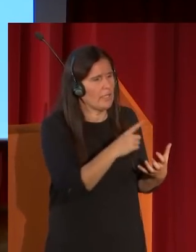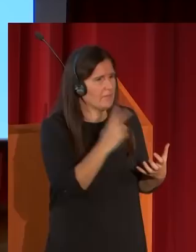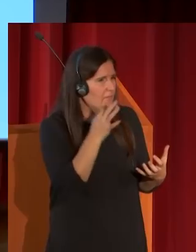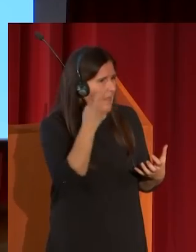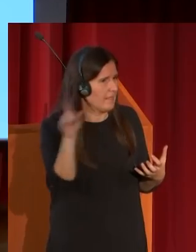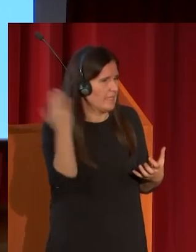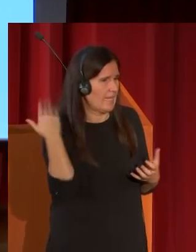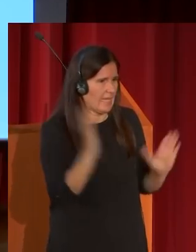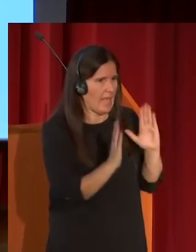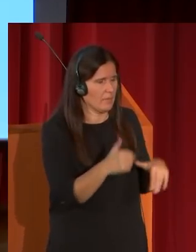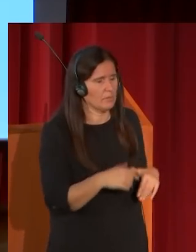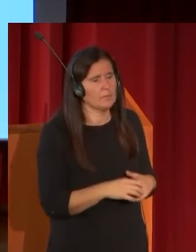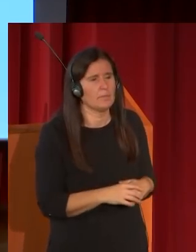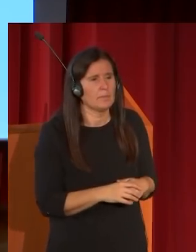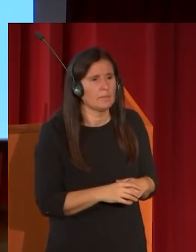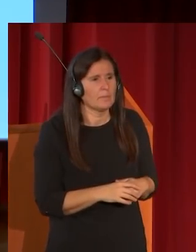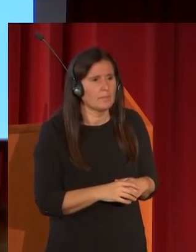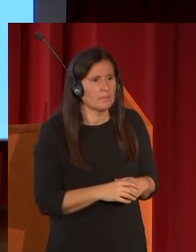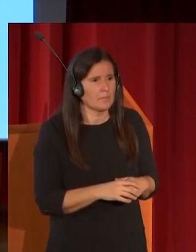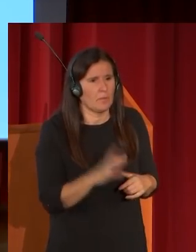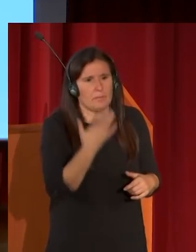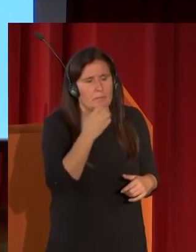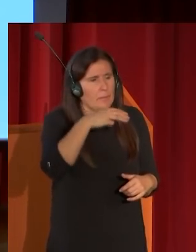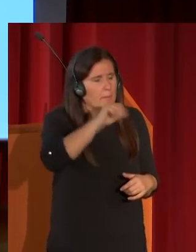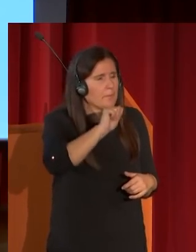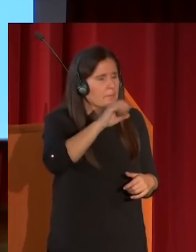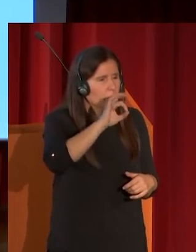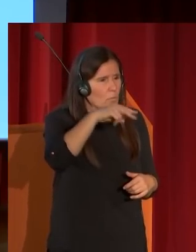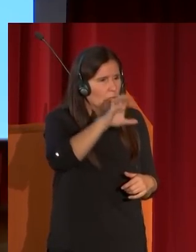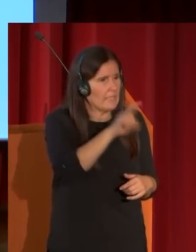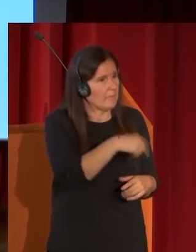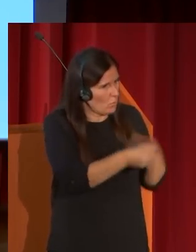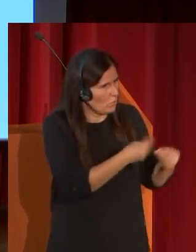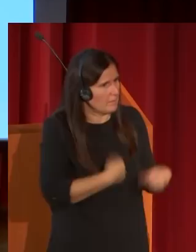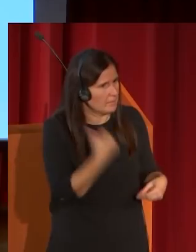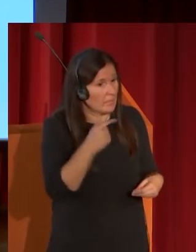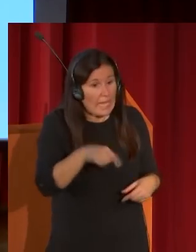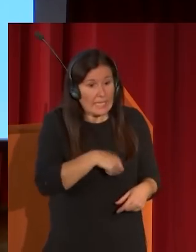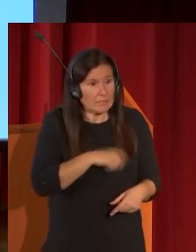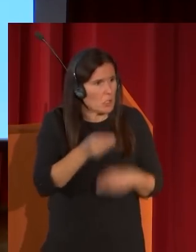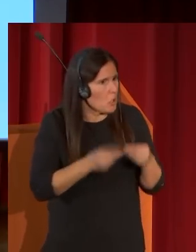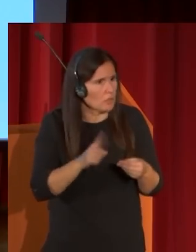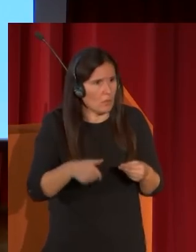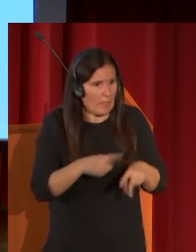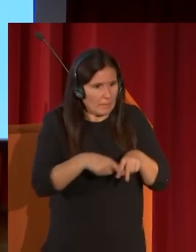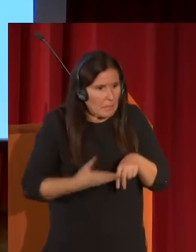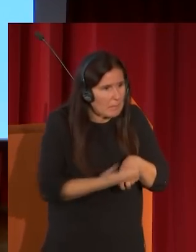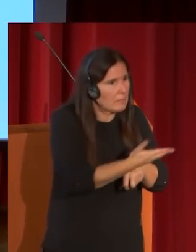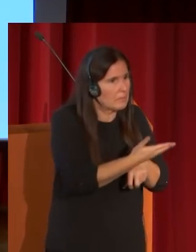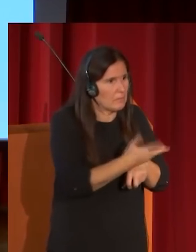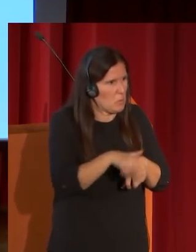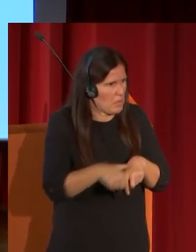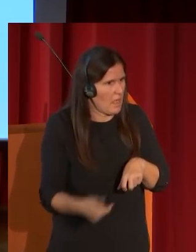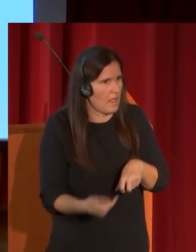como son de K por ejemplo o como es Manet pero que en España no se utiliza cierto que es una obra experimental